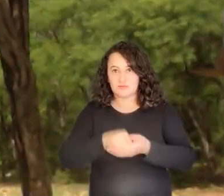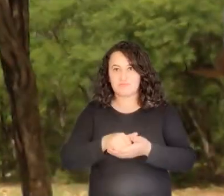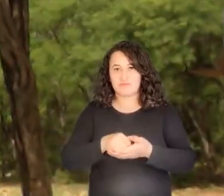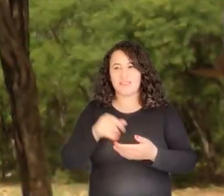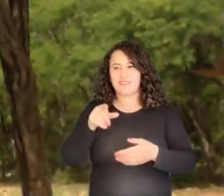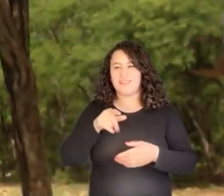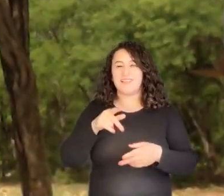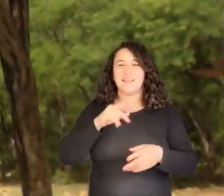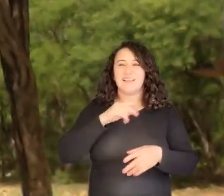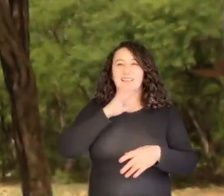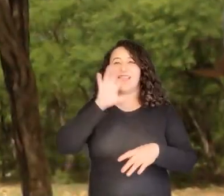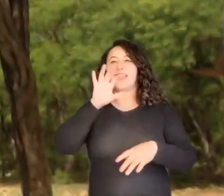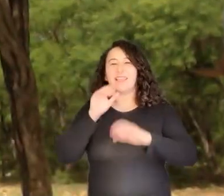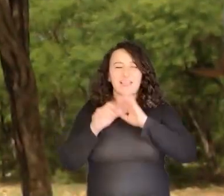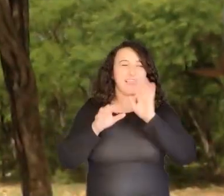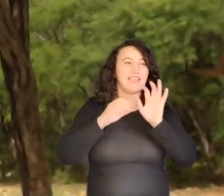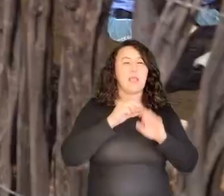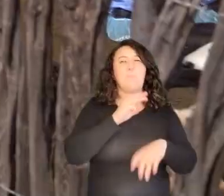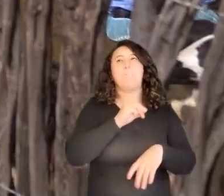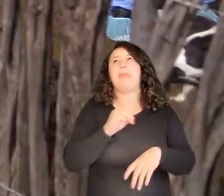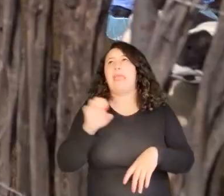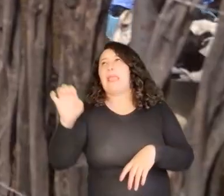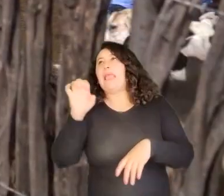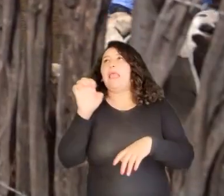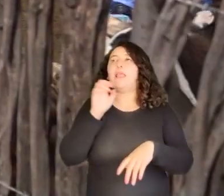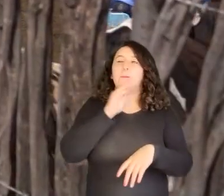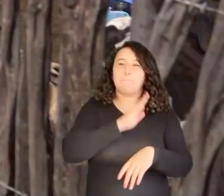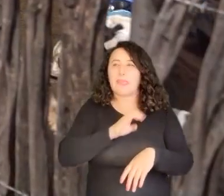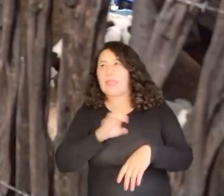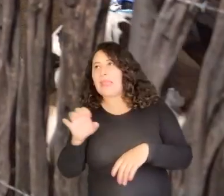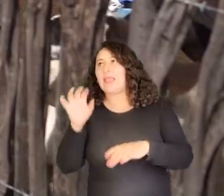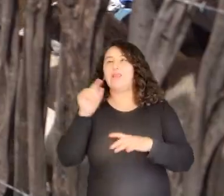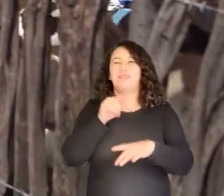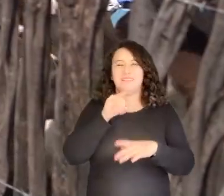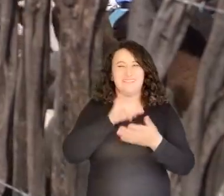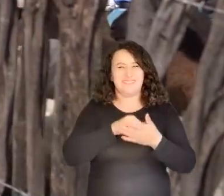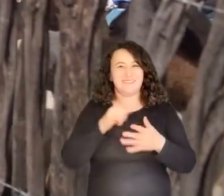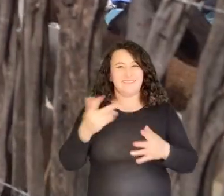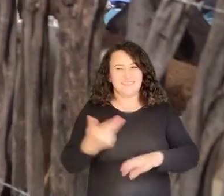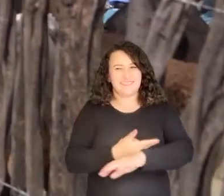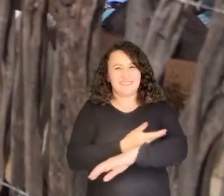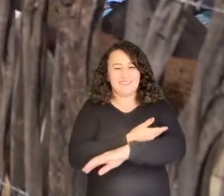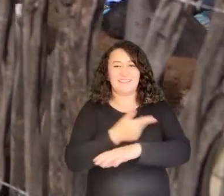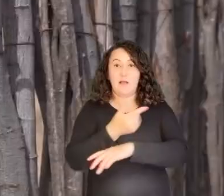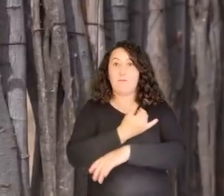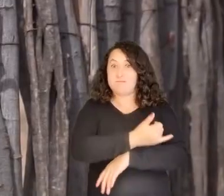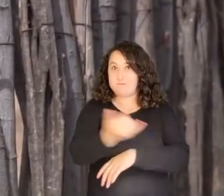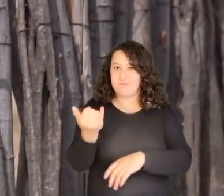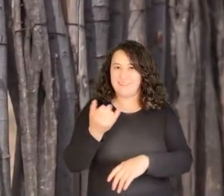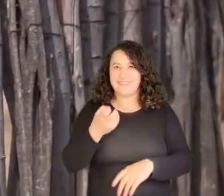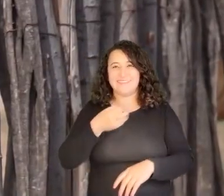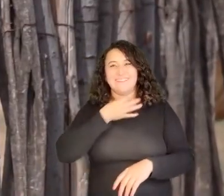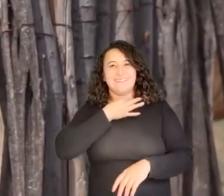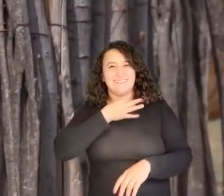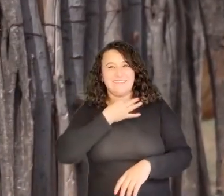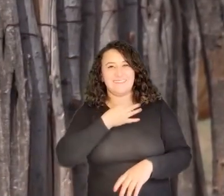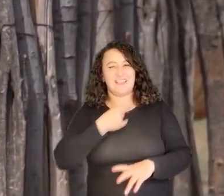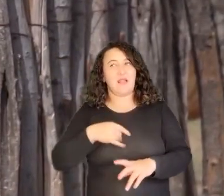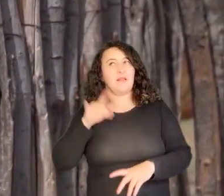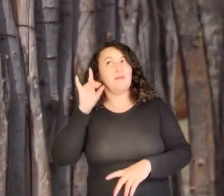grabar los me, los be, los me y be de las ovejas ambivalentes, como graciosamente recuerdo se lo